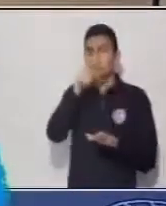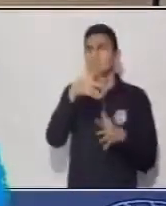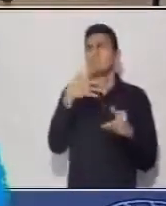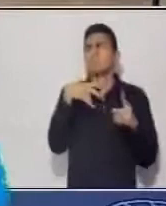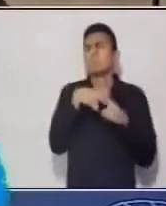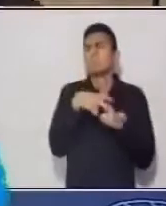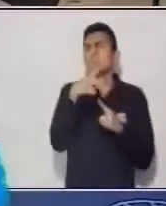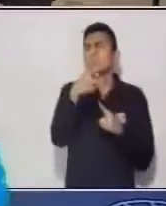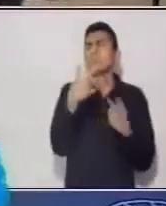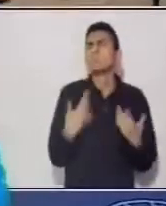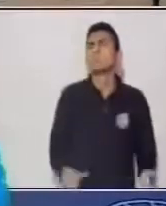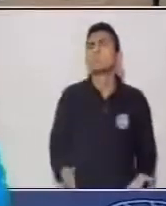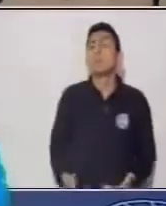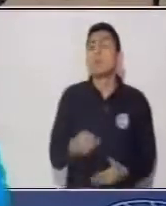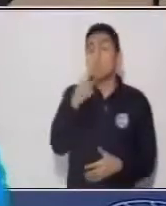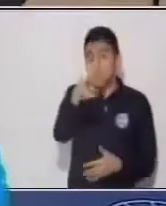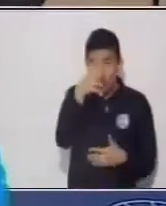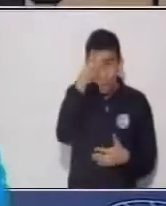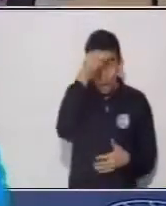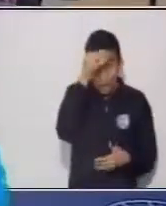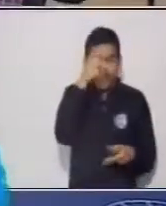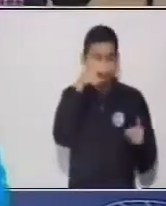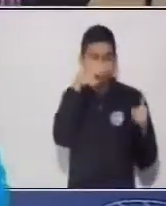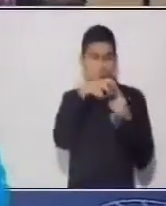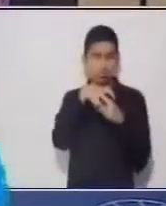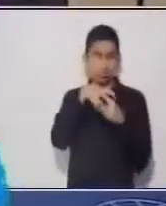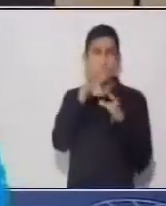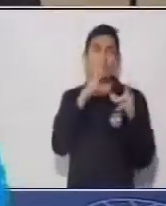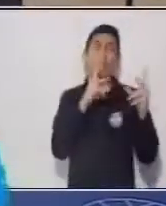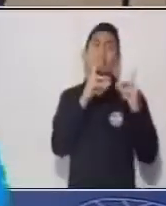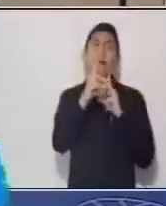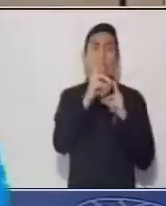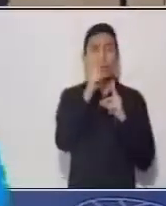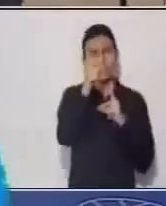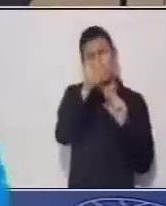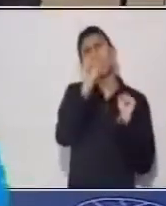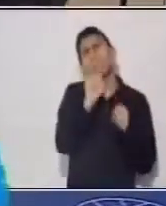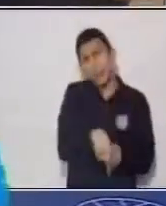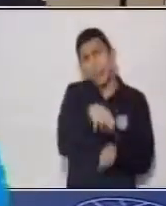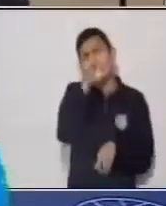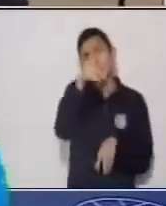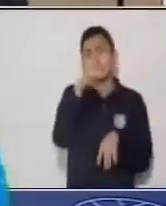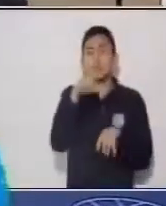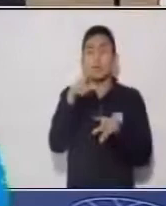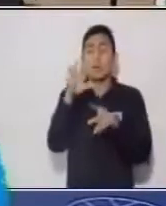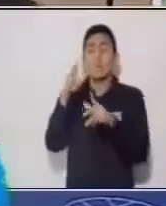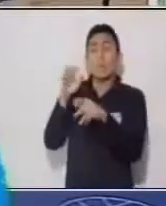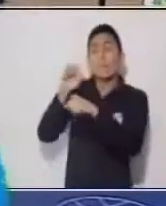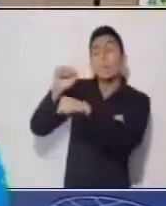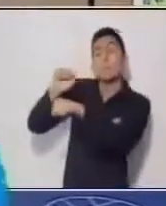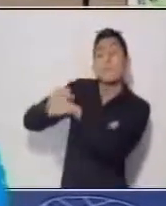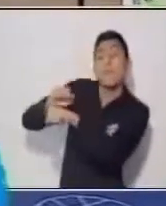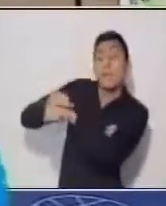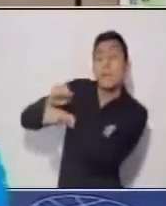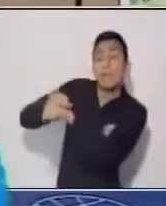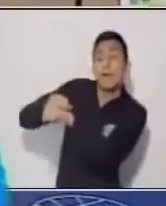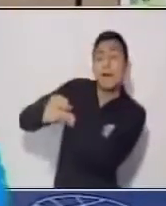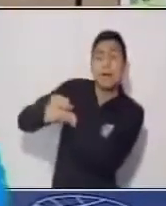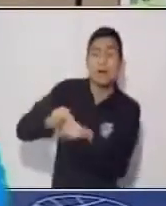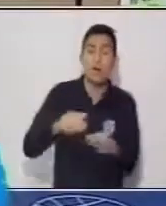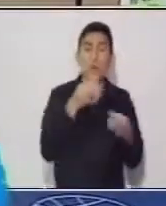a partir de lo que aprendiste del diálogo haz un diálogo entre una piedra y una hoja